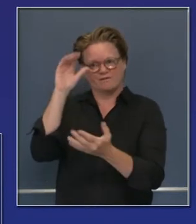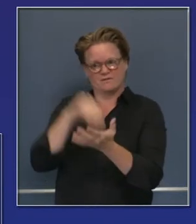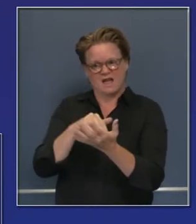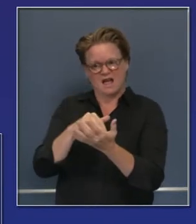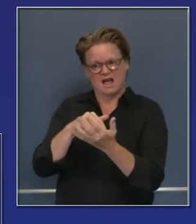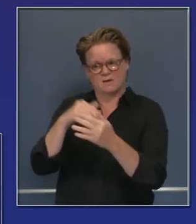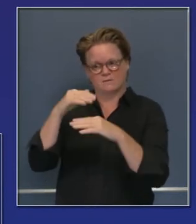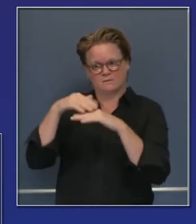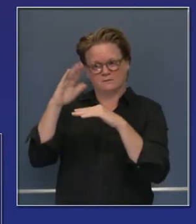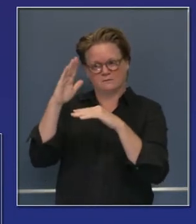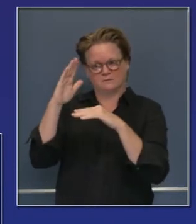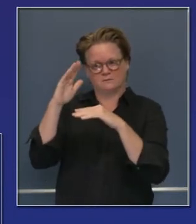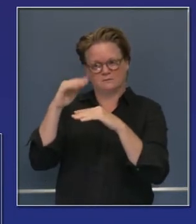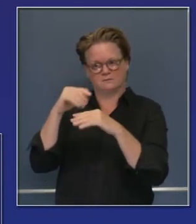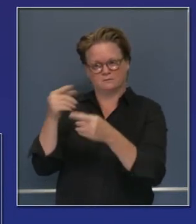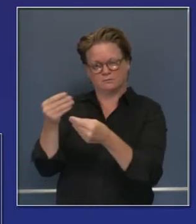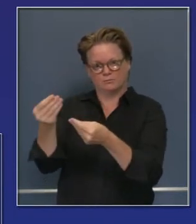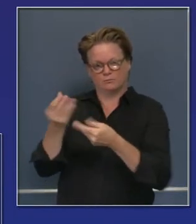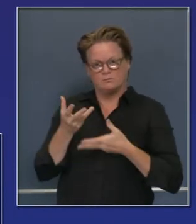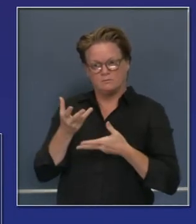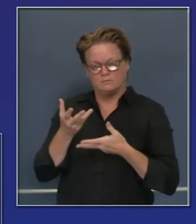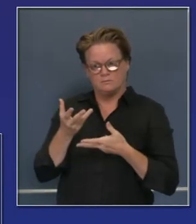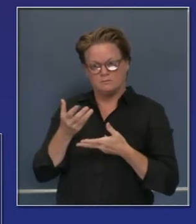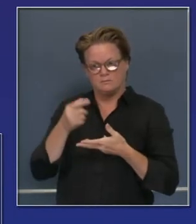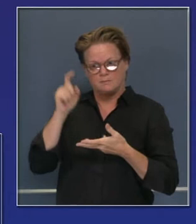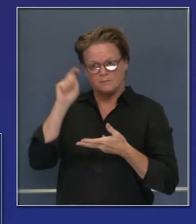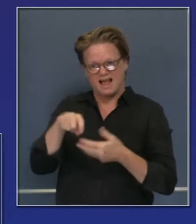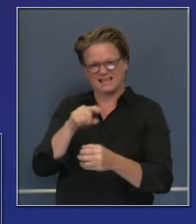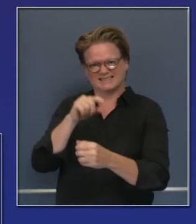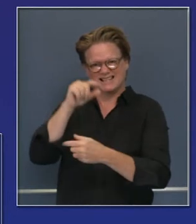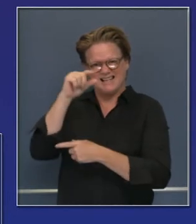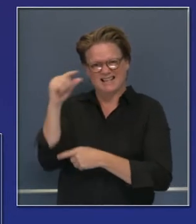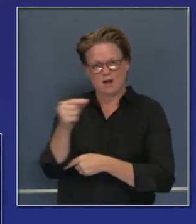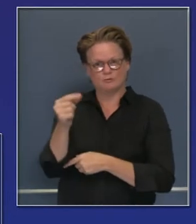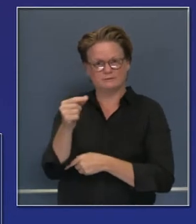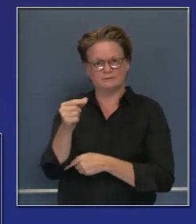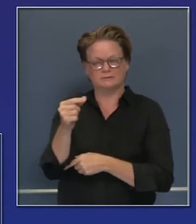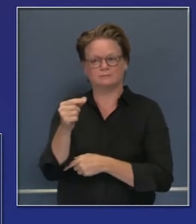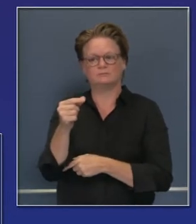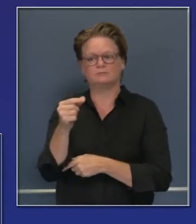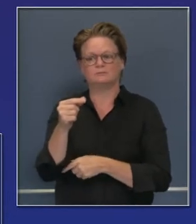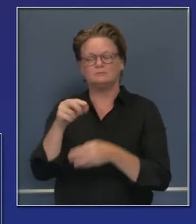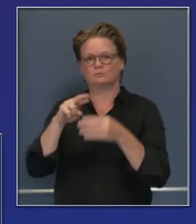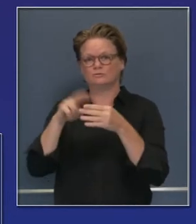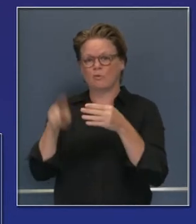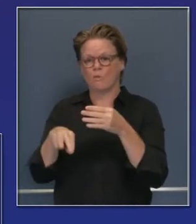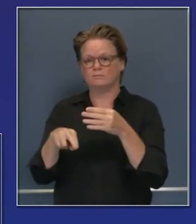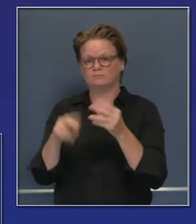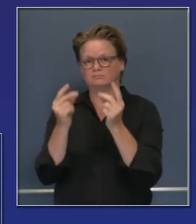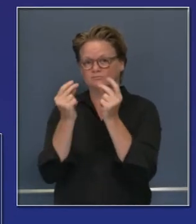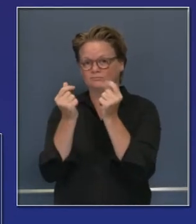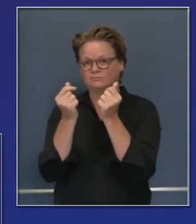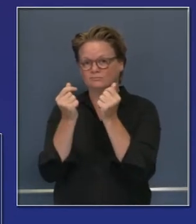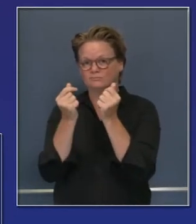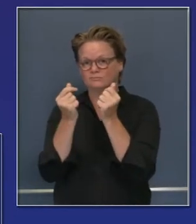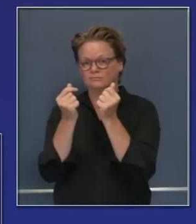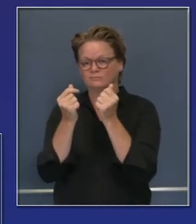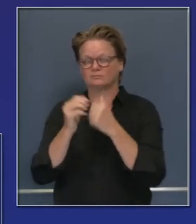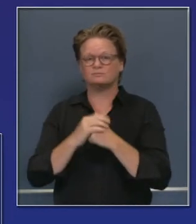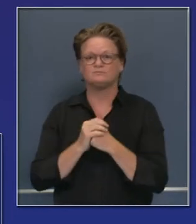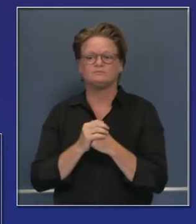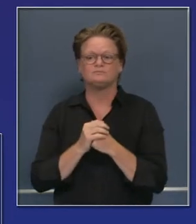en cuanto a la cadena de suministro, garantías en cuanto a la prontitud de los resultados, etcétera. Y nos